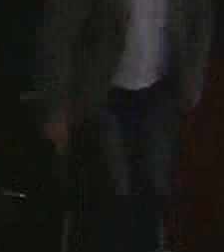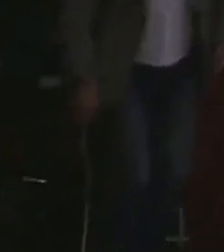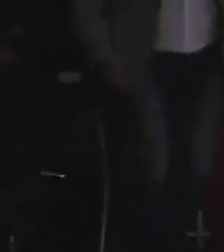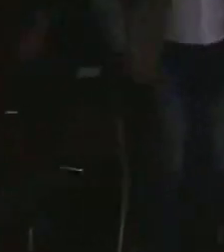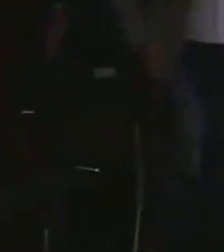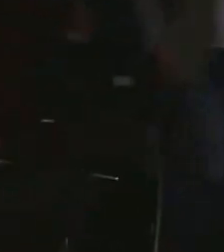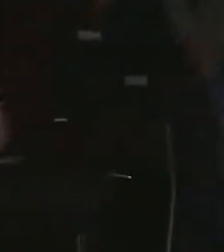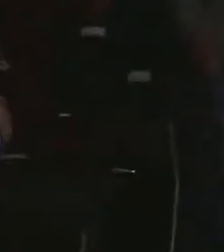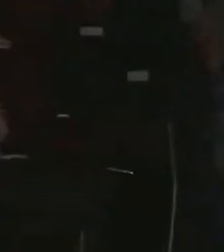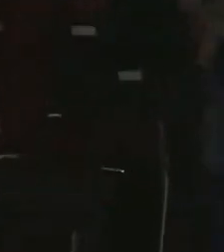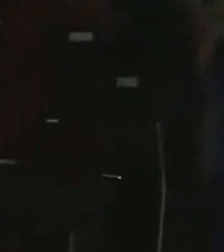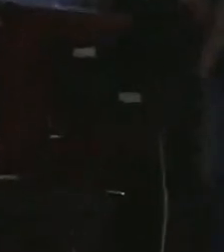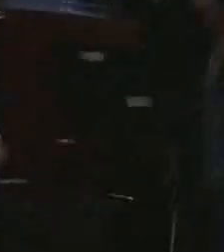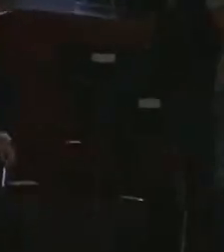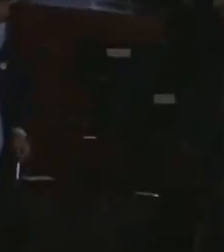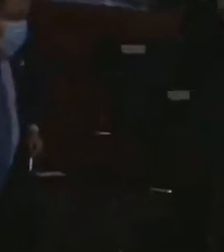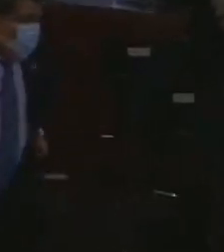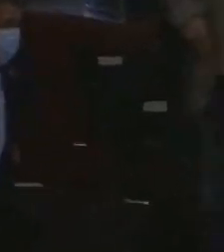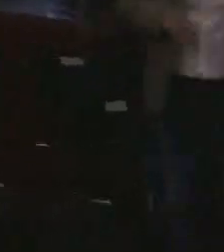Gracias.